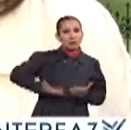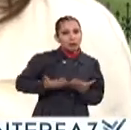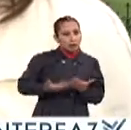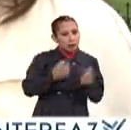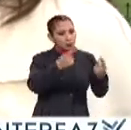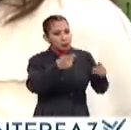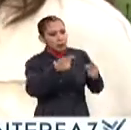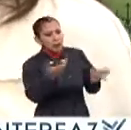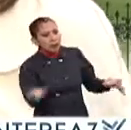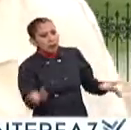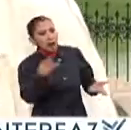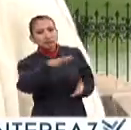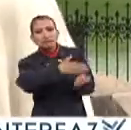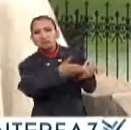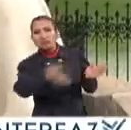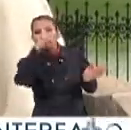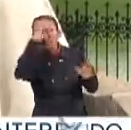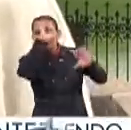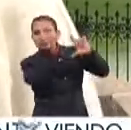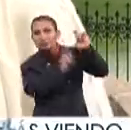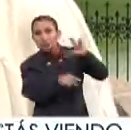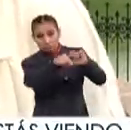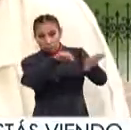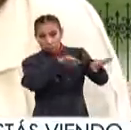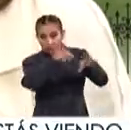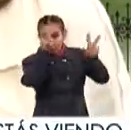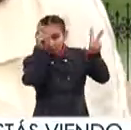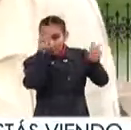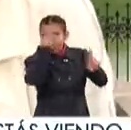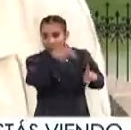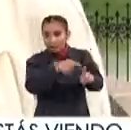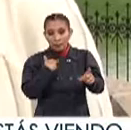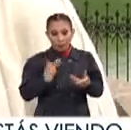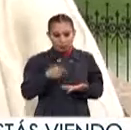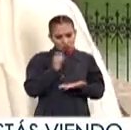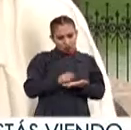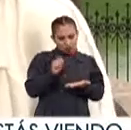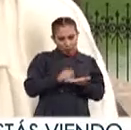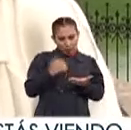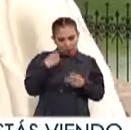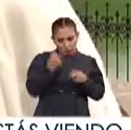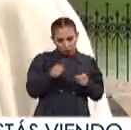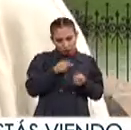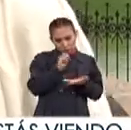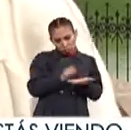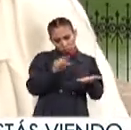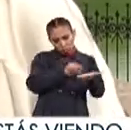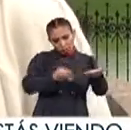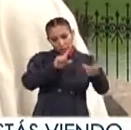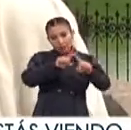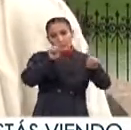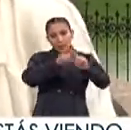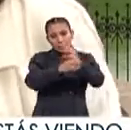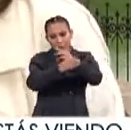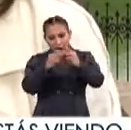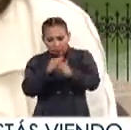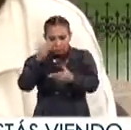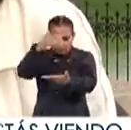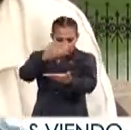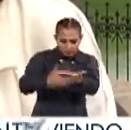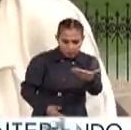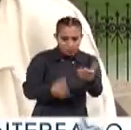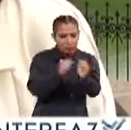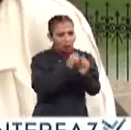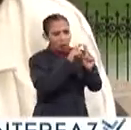danza Escuelas de música A lo largo del país Que están trabajando eso Los compositores hoy Realizan partituras Con distintos materiales Con